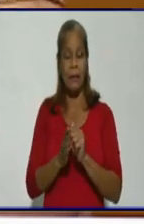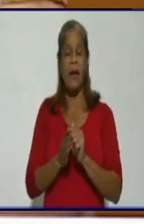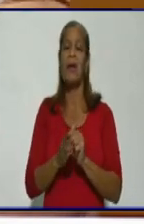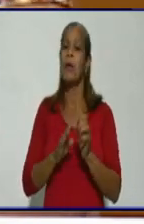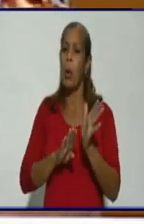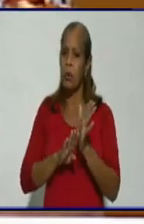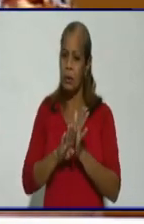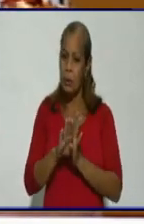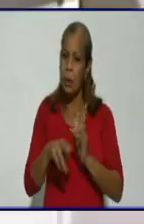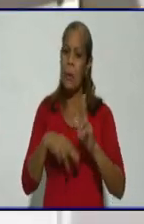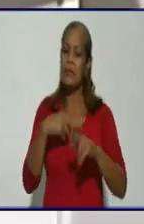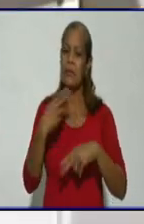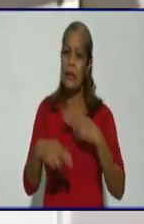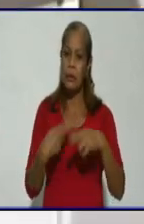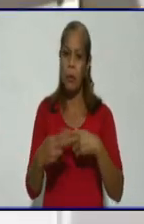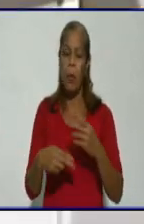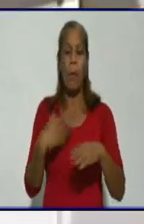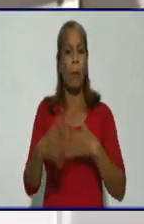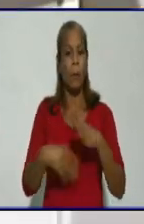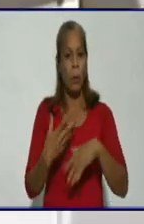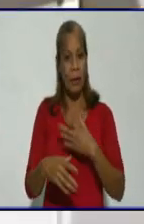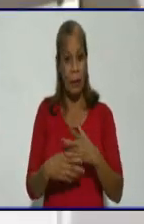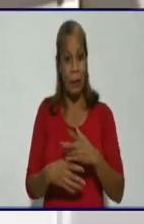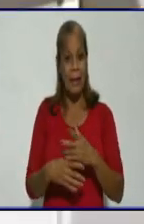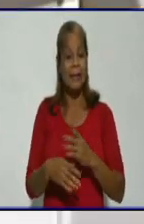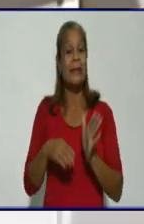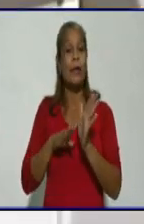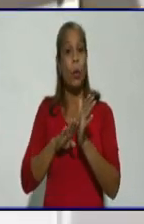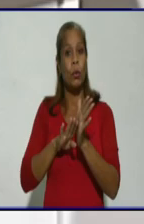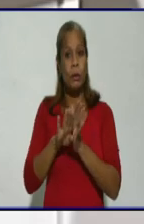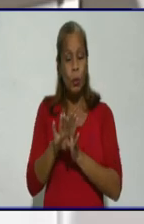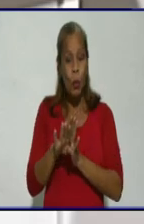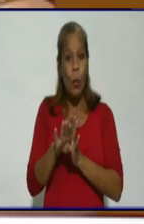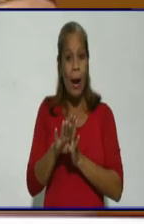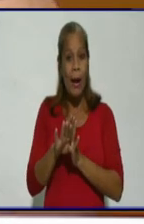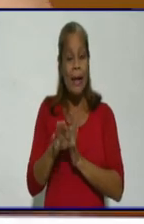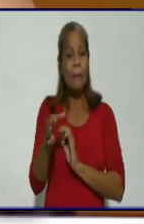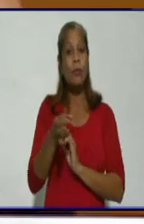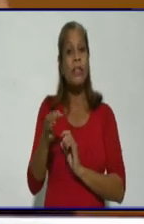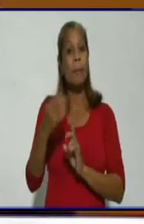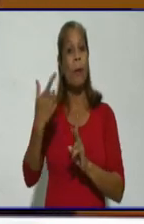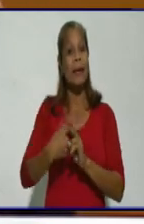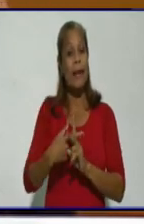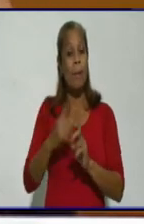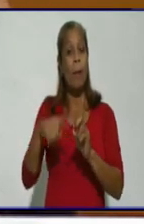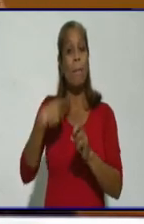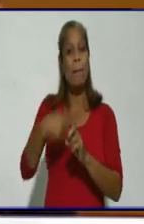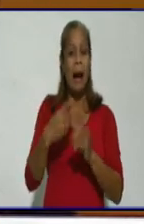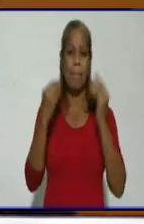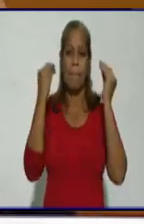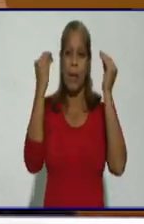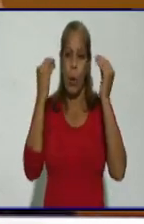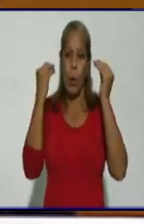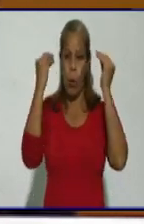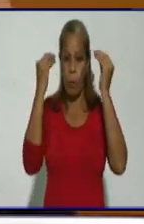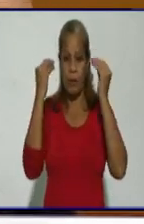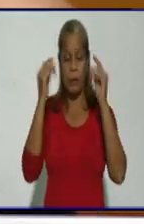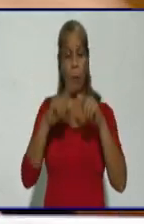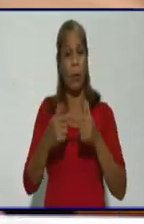sigue siendo, vayamos hoy, la mayor preocupación para todos nosotros, porque vayamos se mantiene ahí.